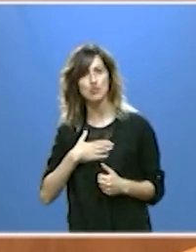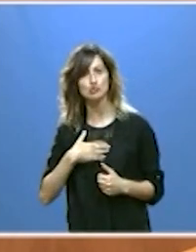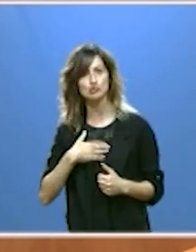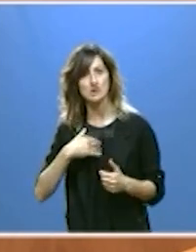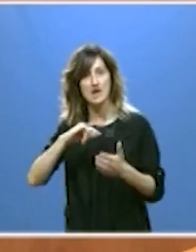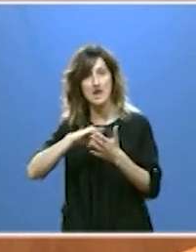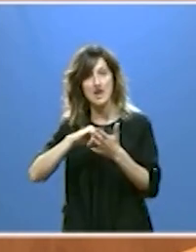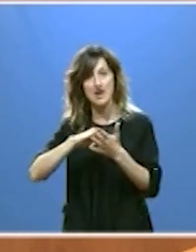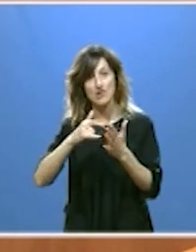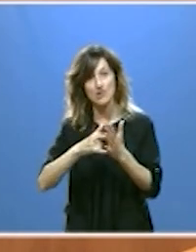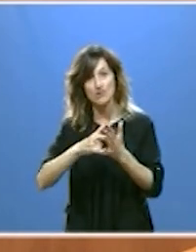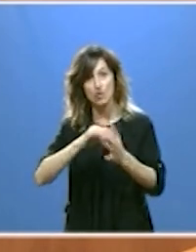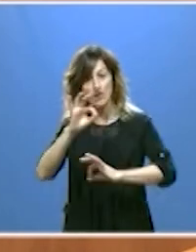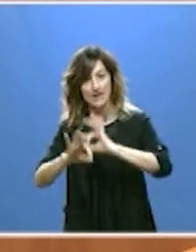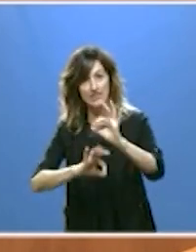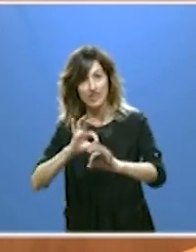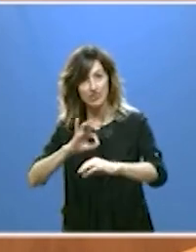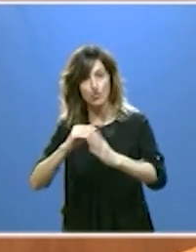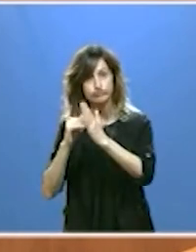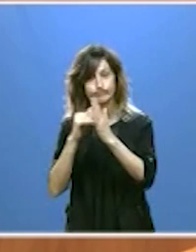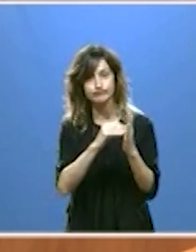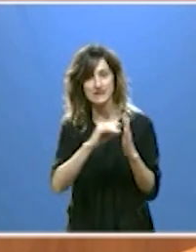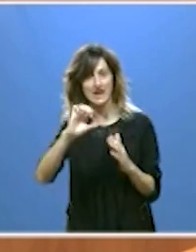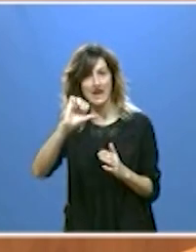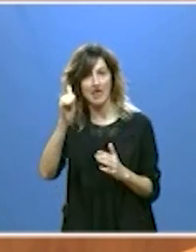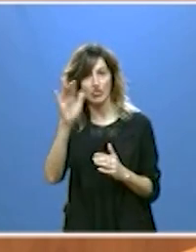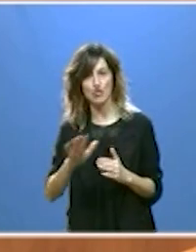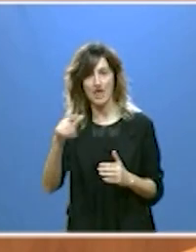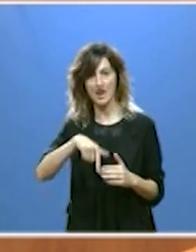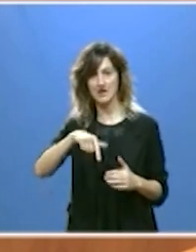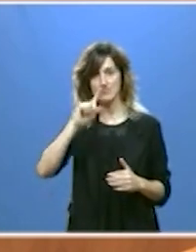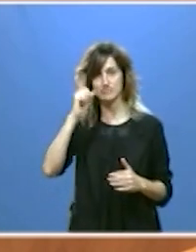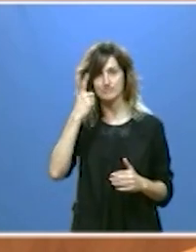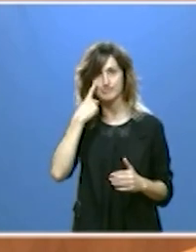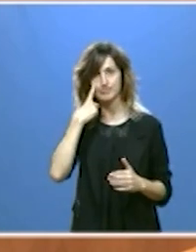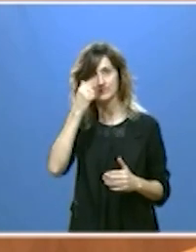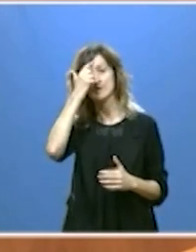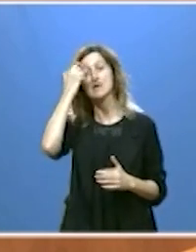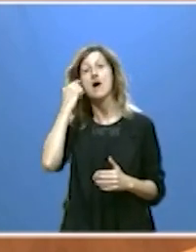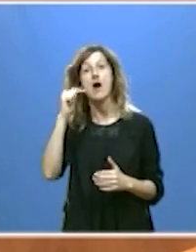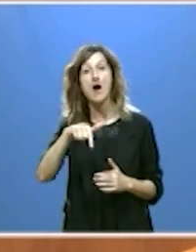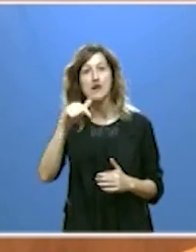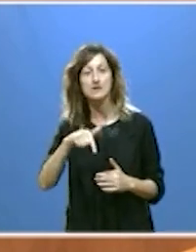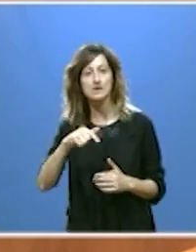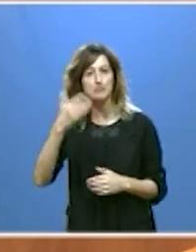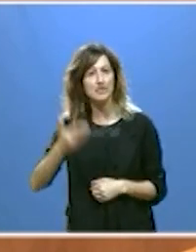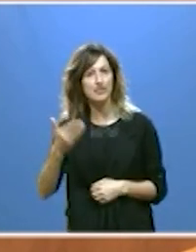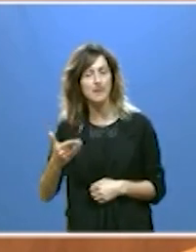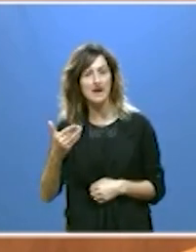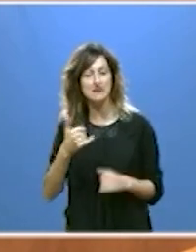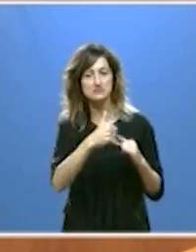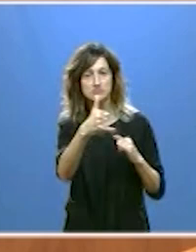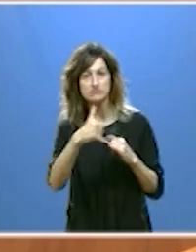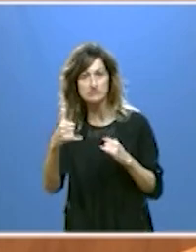logística nacional. Desde luego nuestra privilegiada situación hace que confluyan aquí los principales ejes de